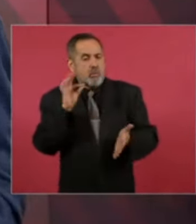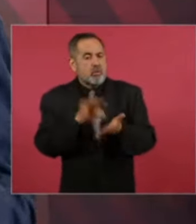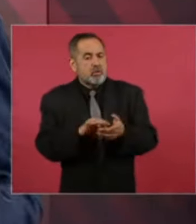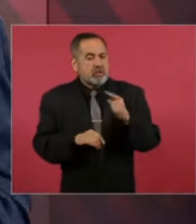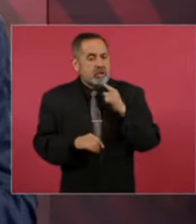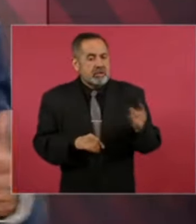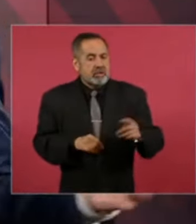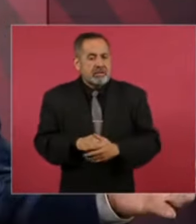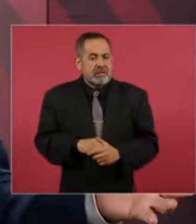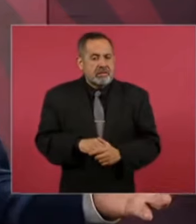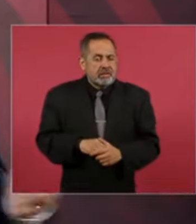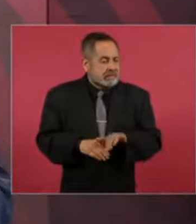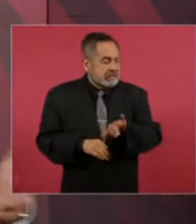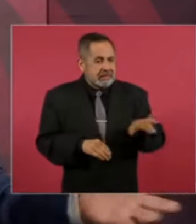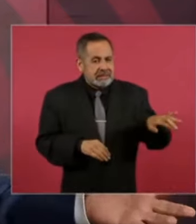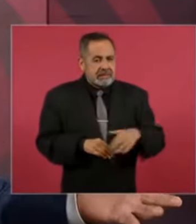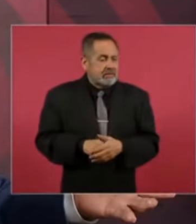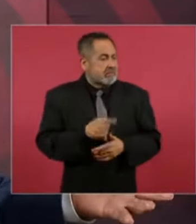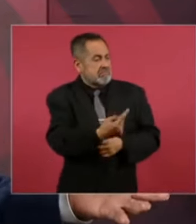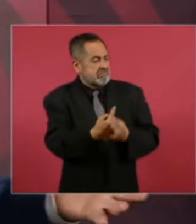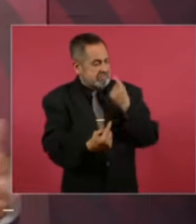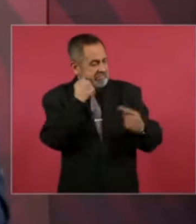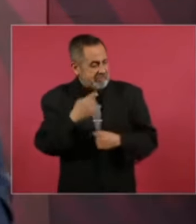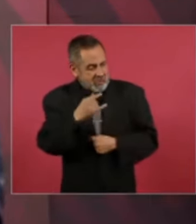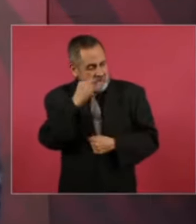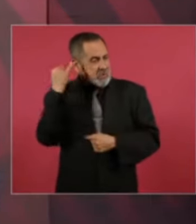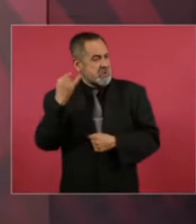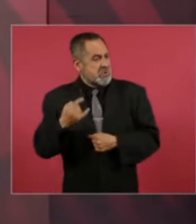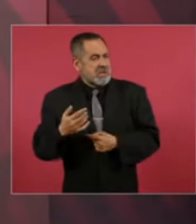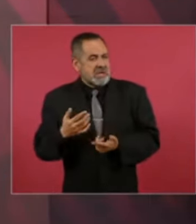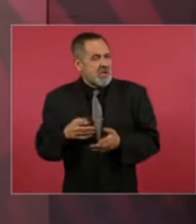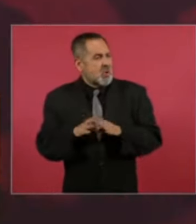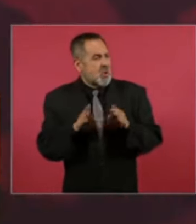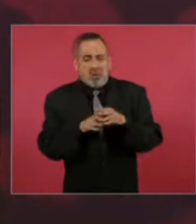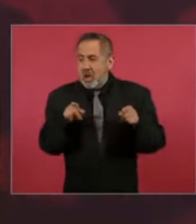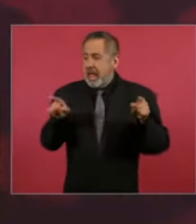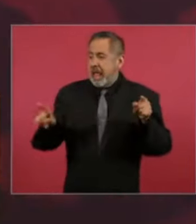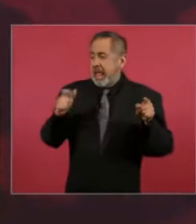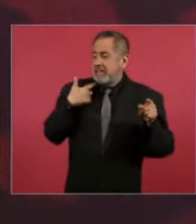independientemente de eso ustedes nos ofendieron ¿cómo se van a llevar de empleado